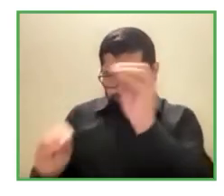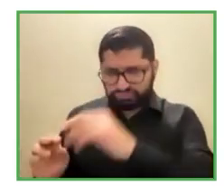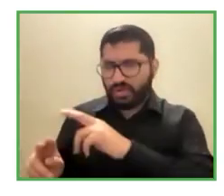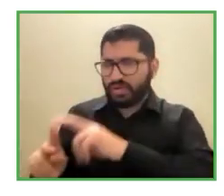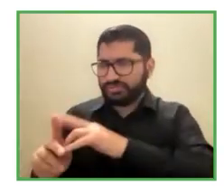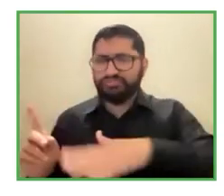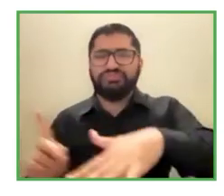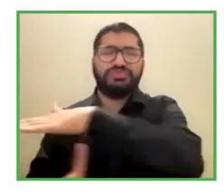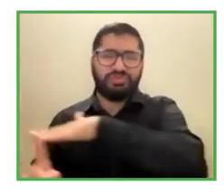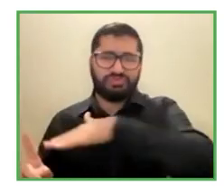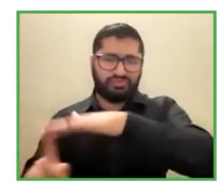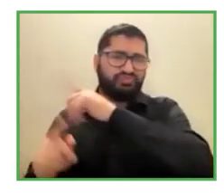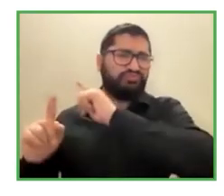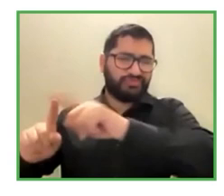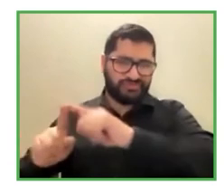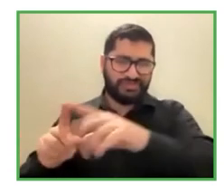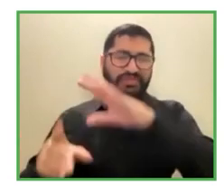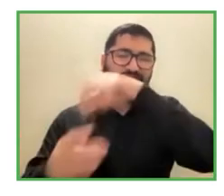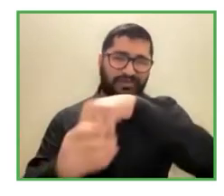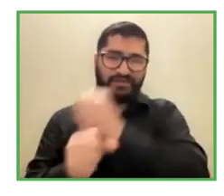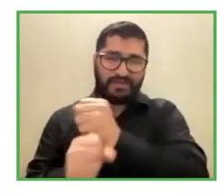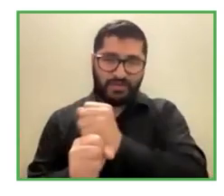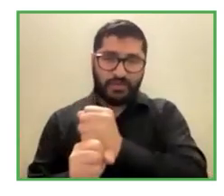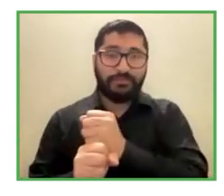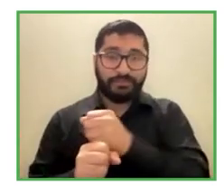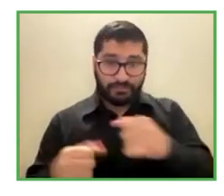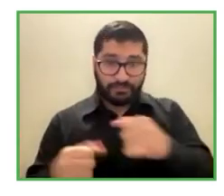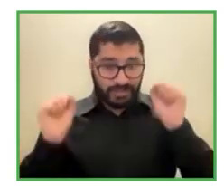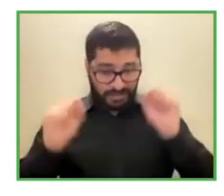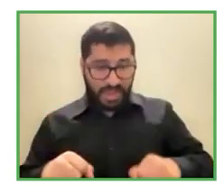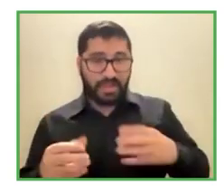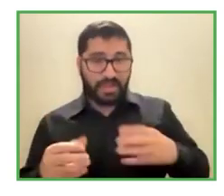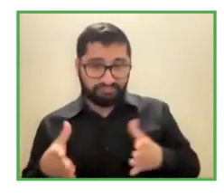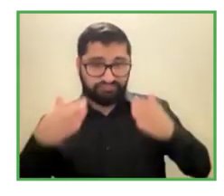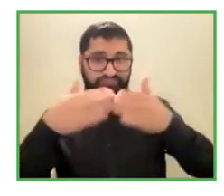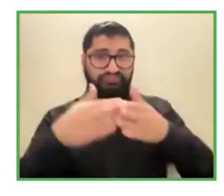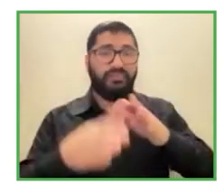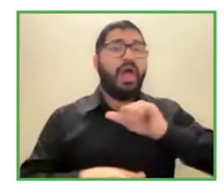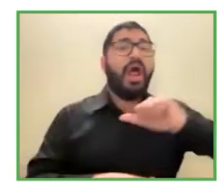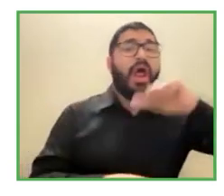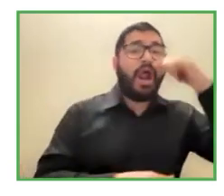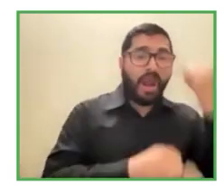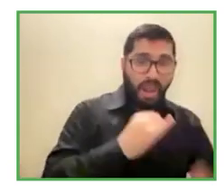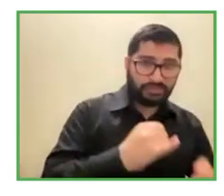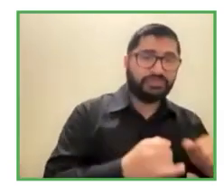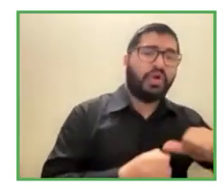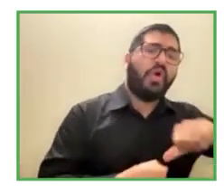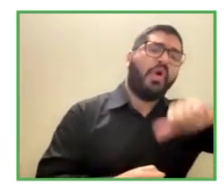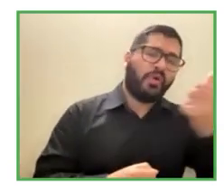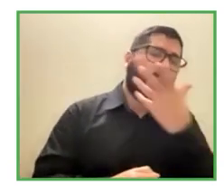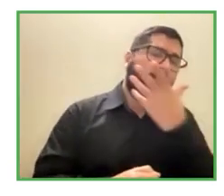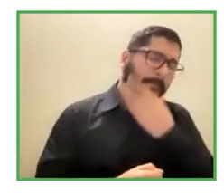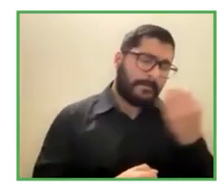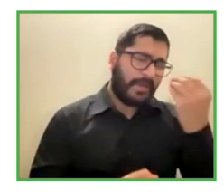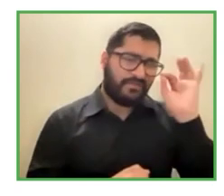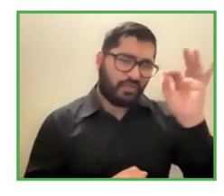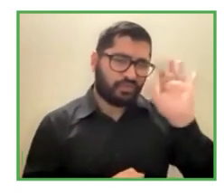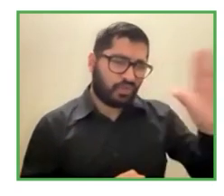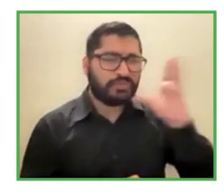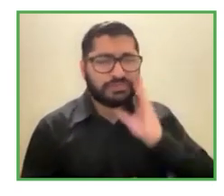desde la casa ¿no es cierto? pasamos también ¿no es cierto? por la linda experiencia de la farmacia ¿no es cierto? en Viena con